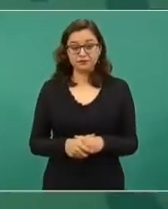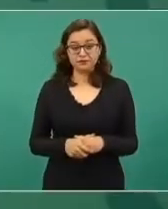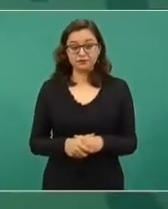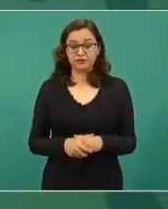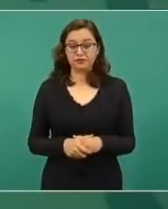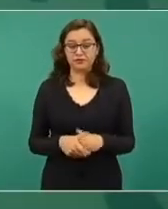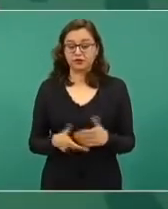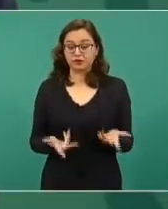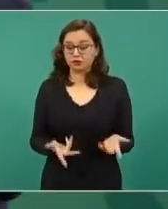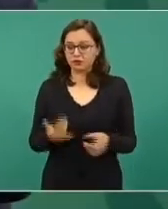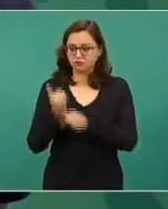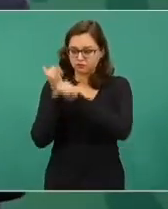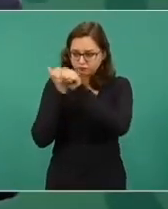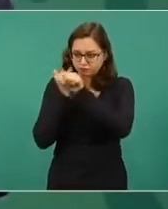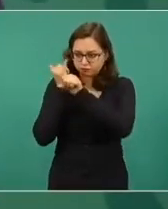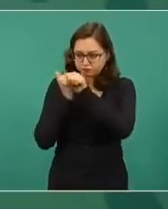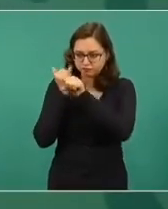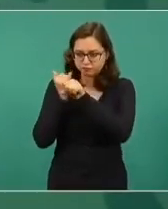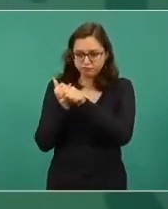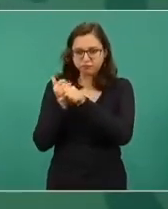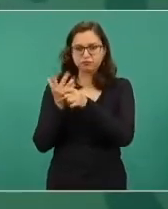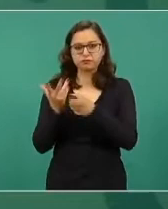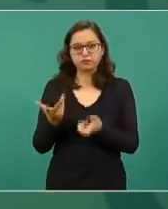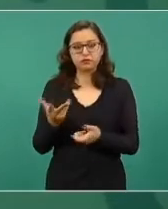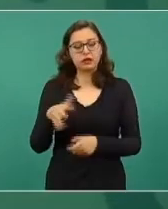investigadores y en general